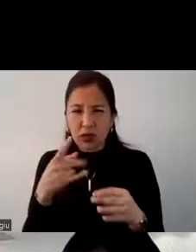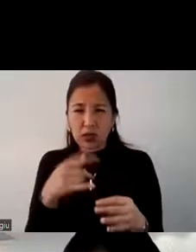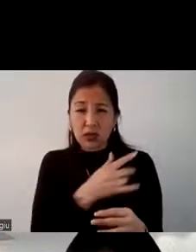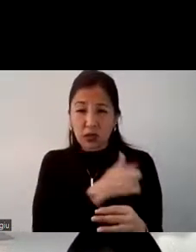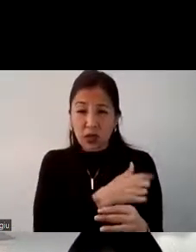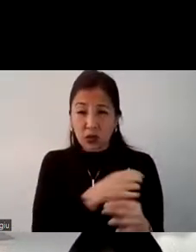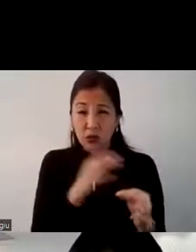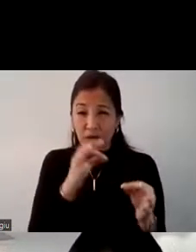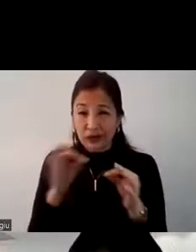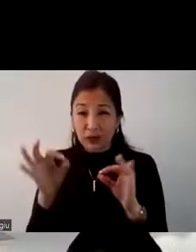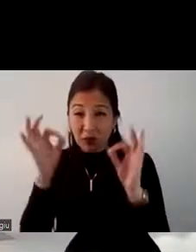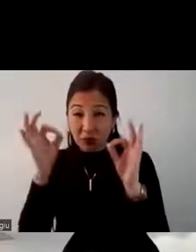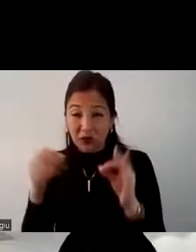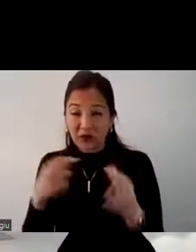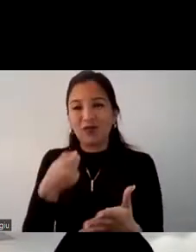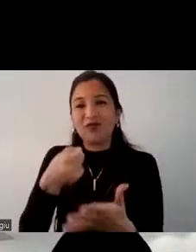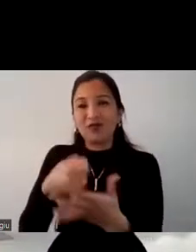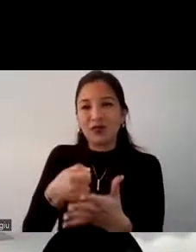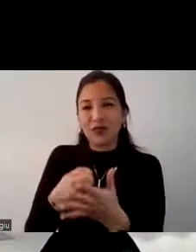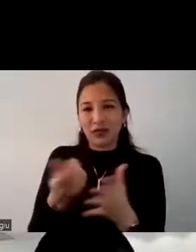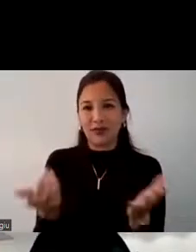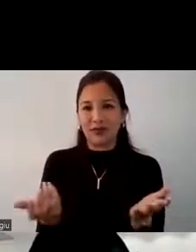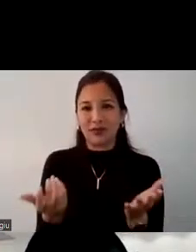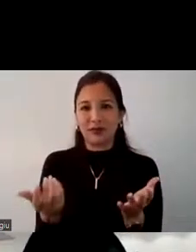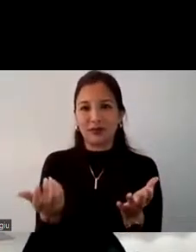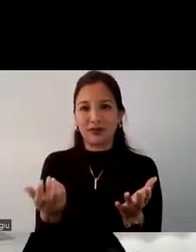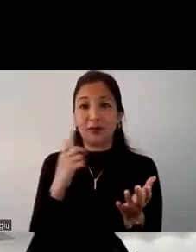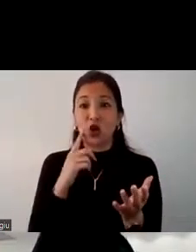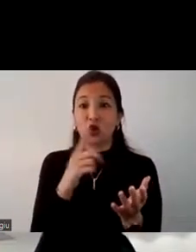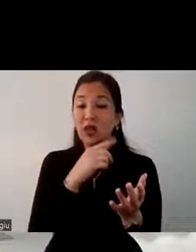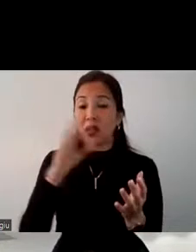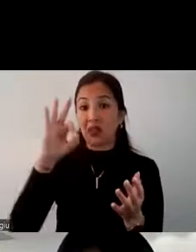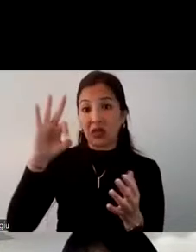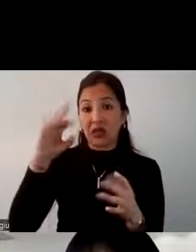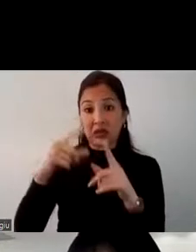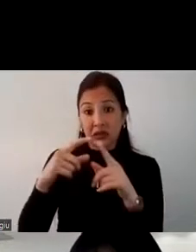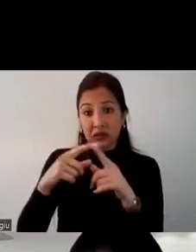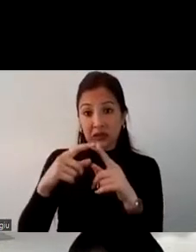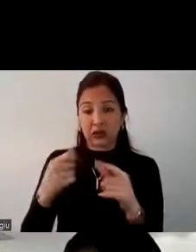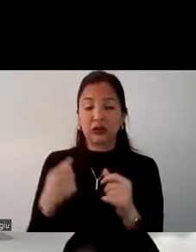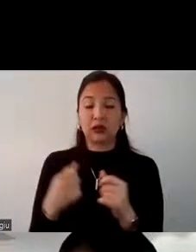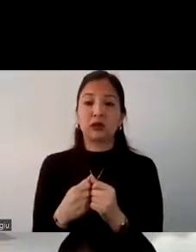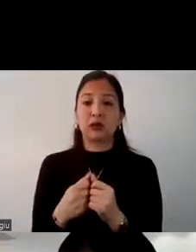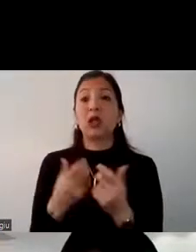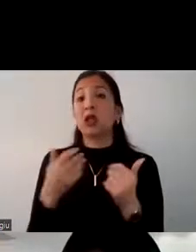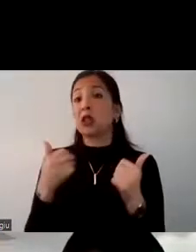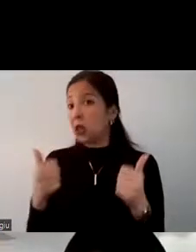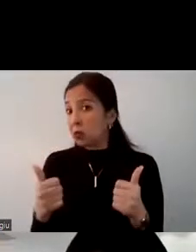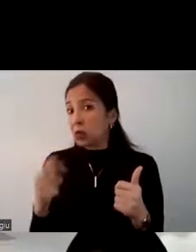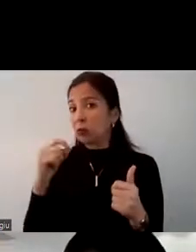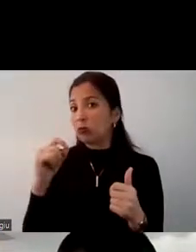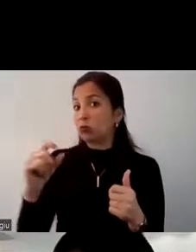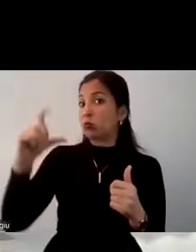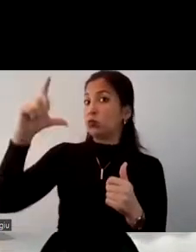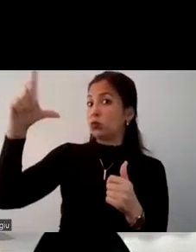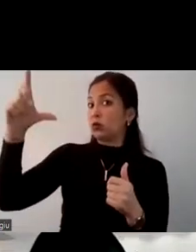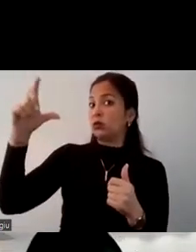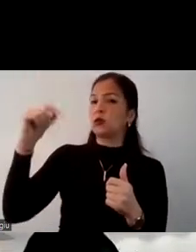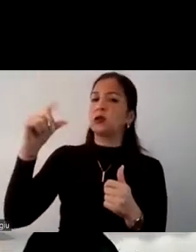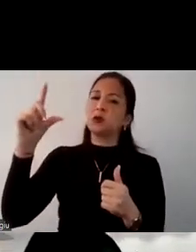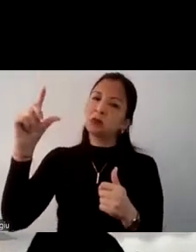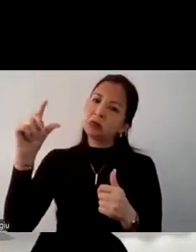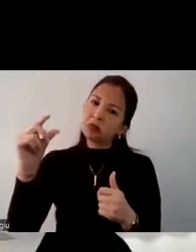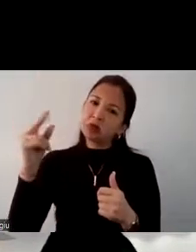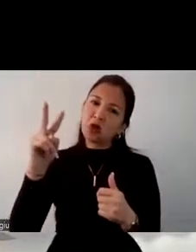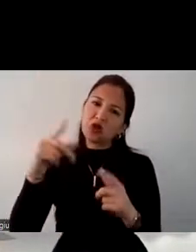entonces acá vemos que el que más destaca es el hotel de tres estrellas pero también vemos hoteles un poco más elevados hoteles de una o dos